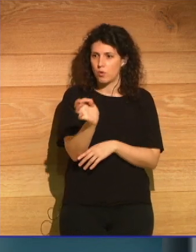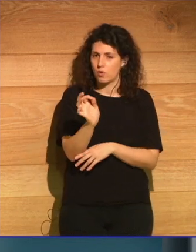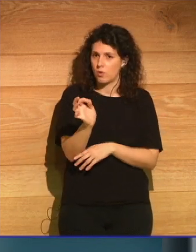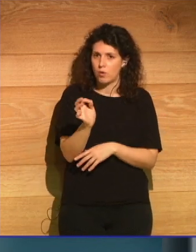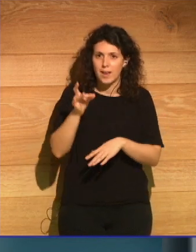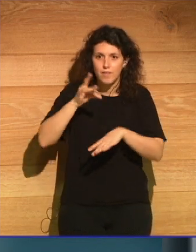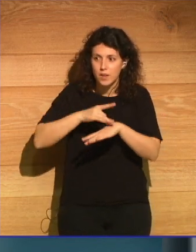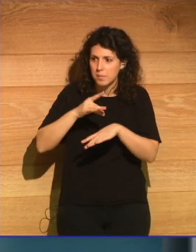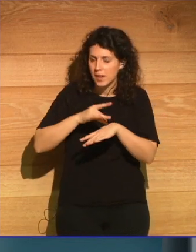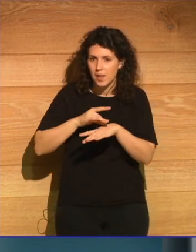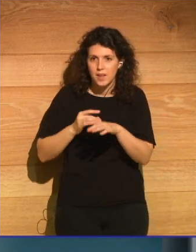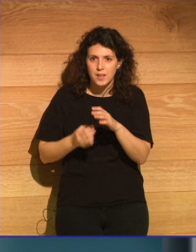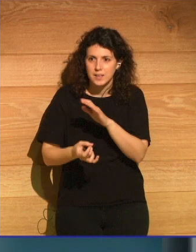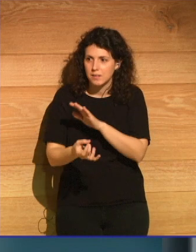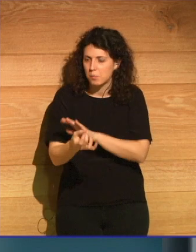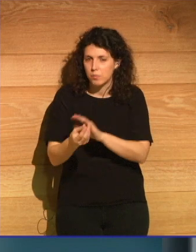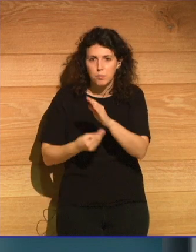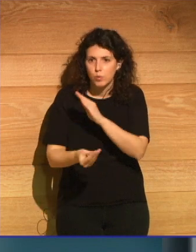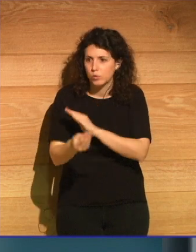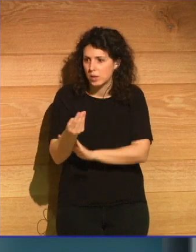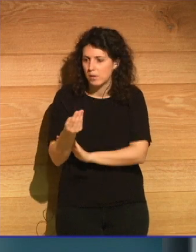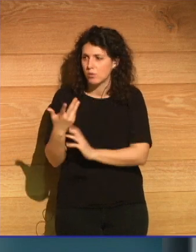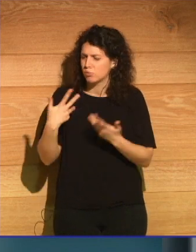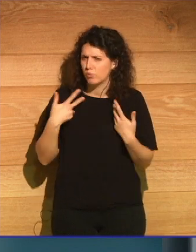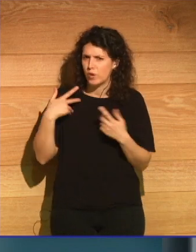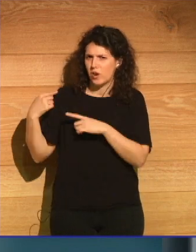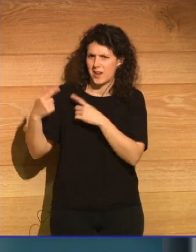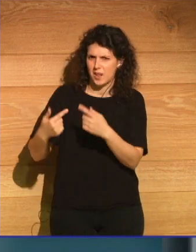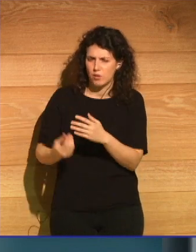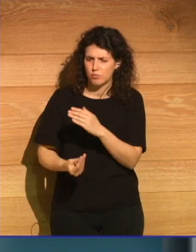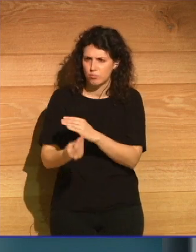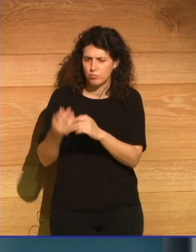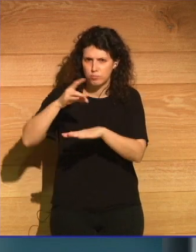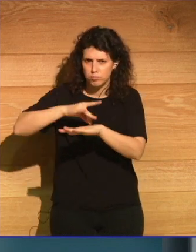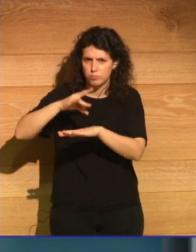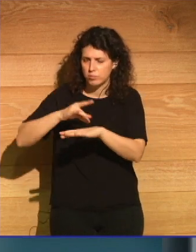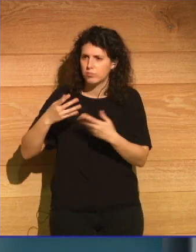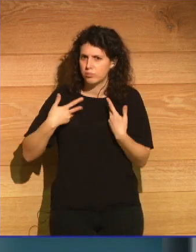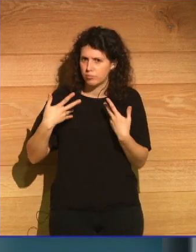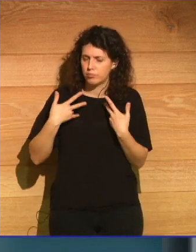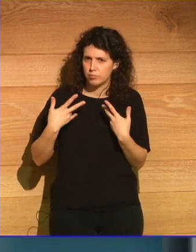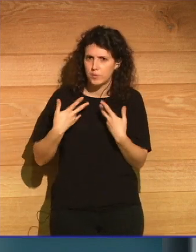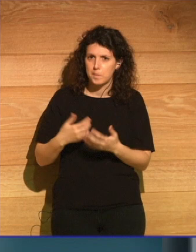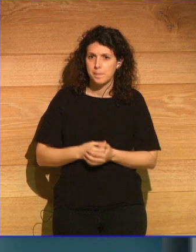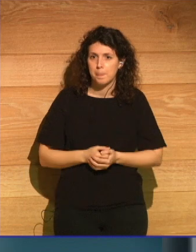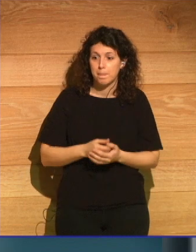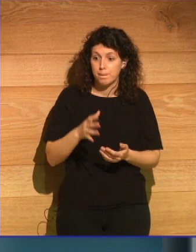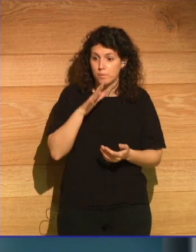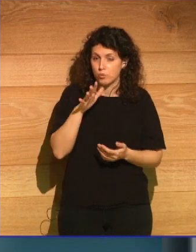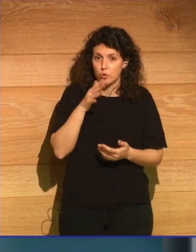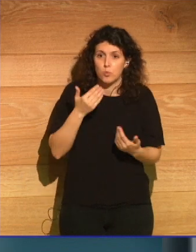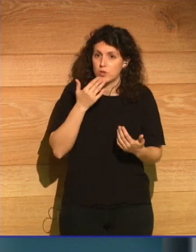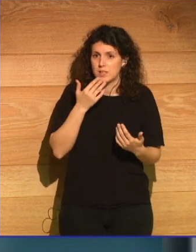enfermedades reproductivas que sufrieron durante generaciones el motivo por el que se les viera como vidas